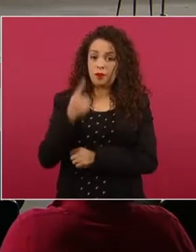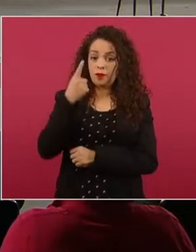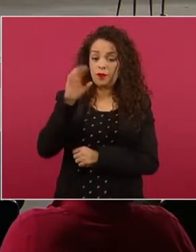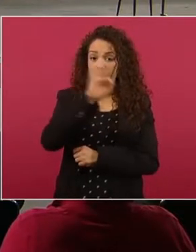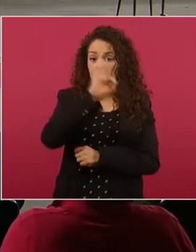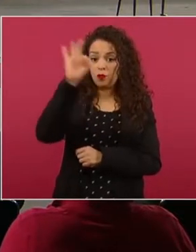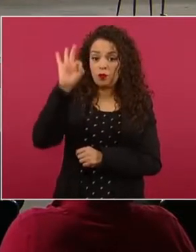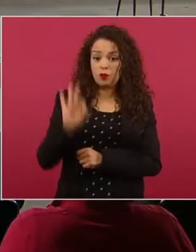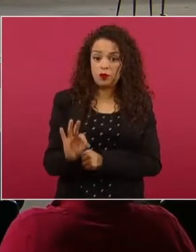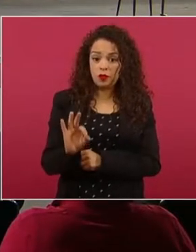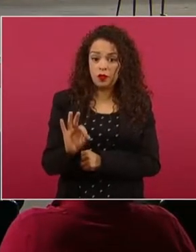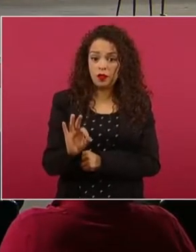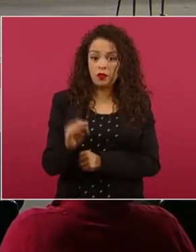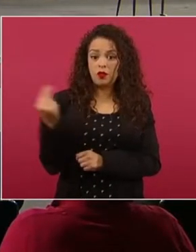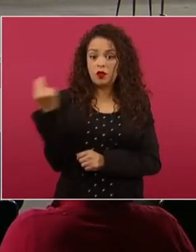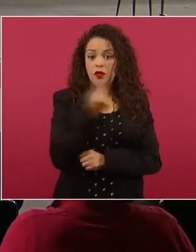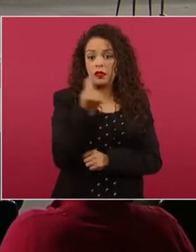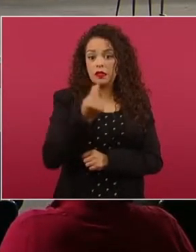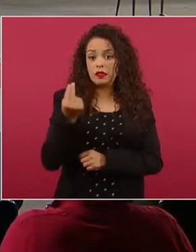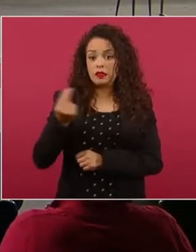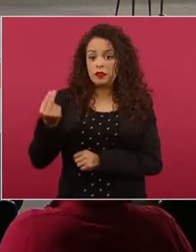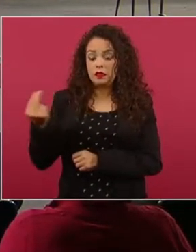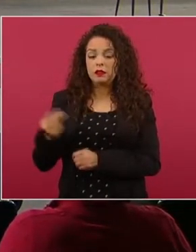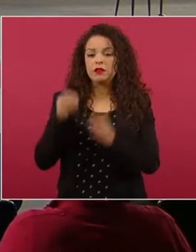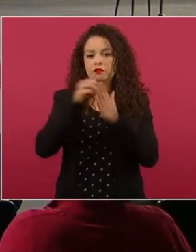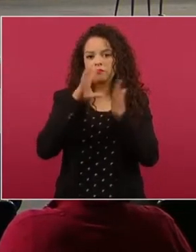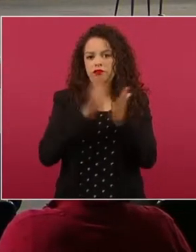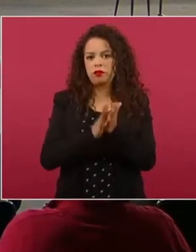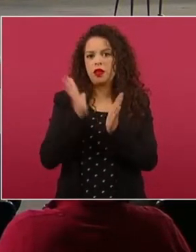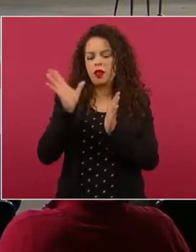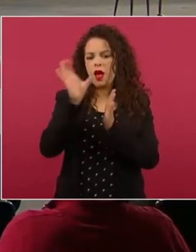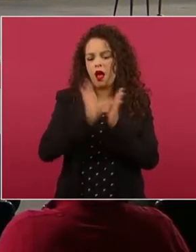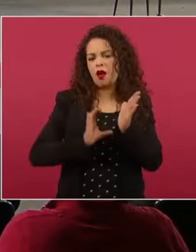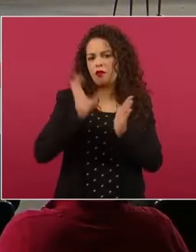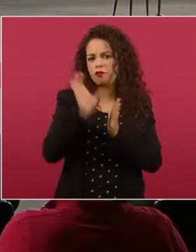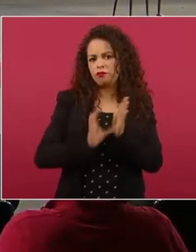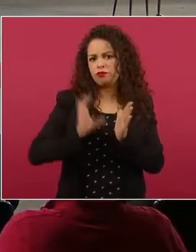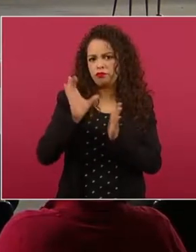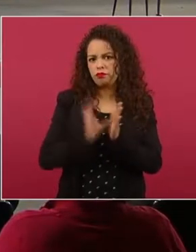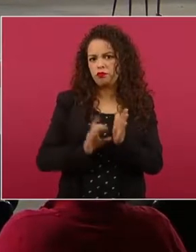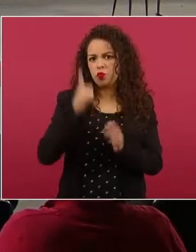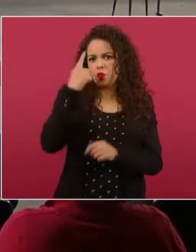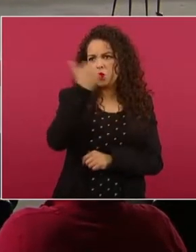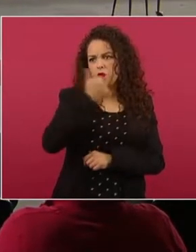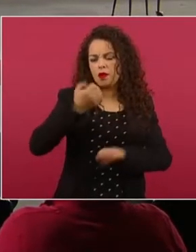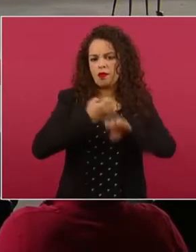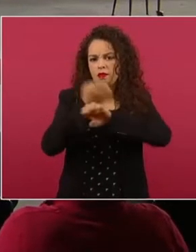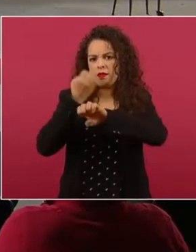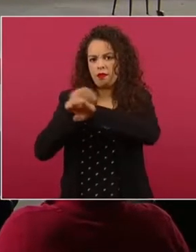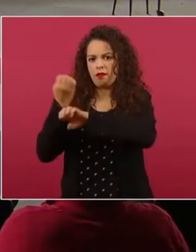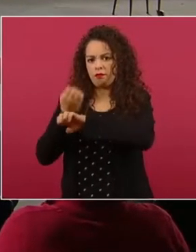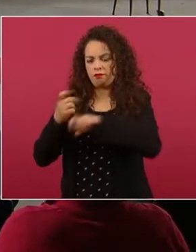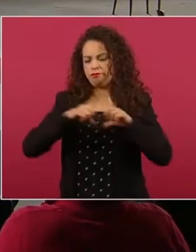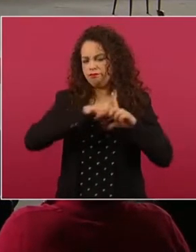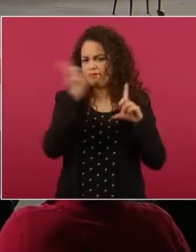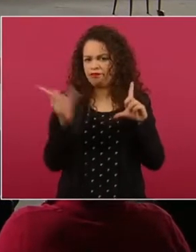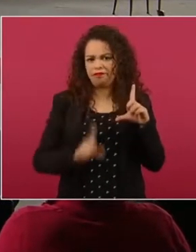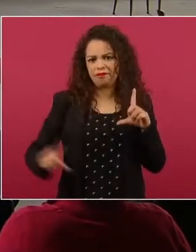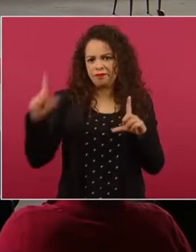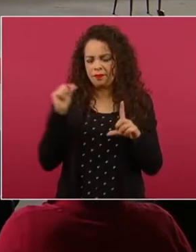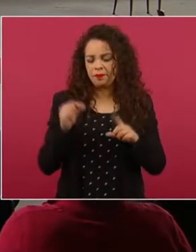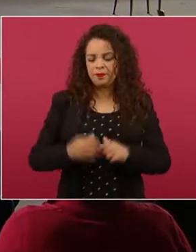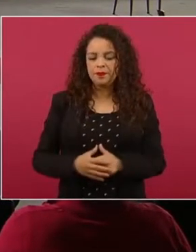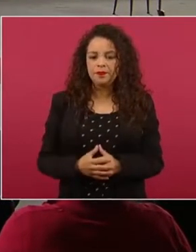de la demanda calendarizada por cada entidad federativa del país. El